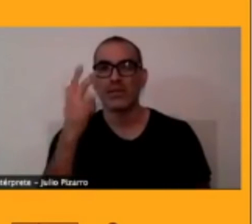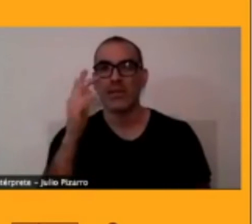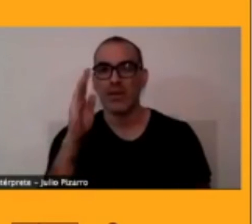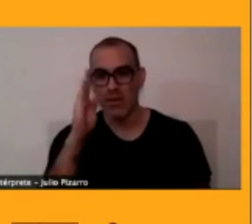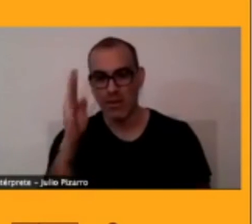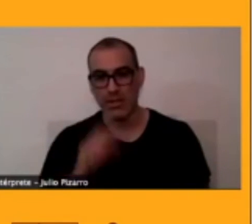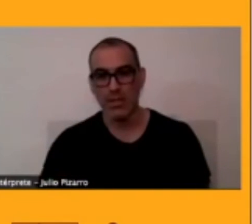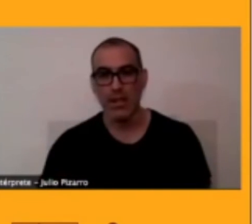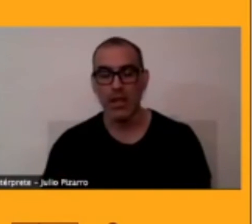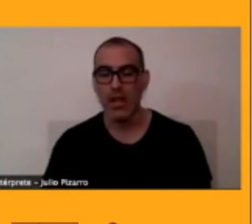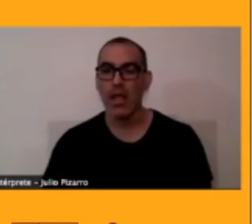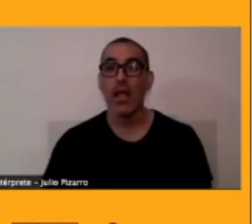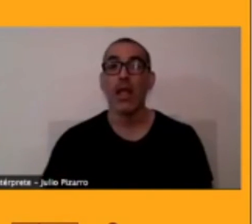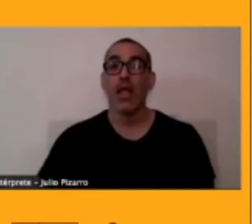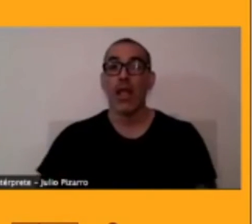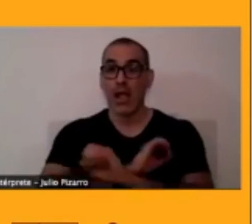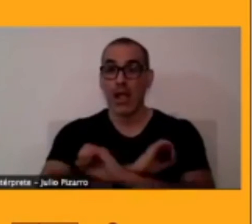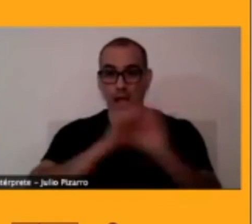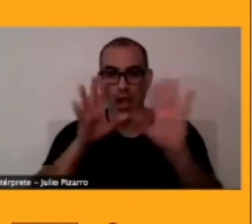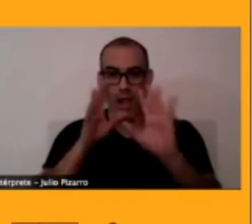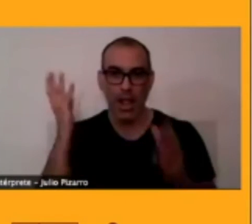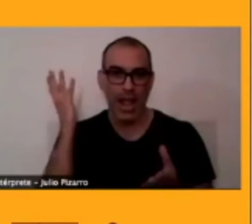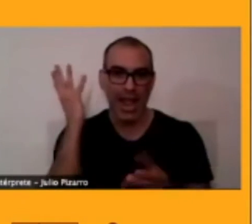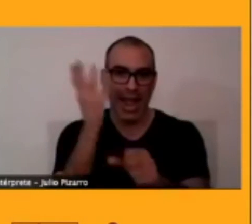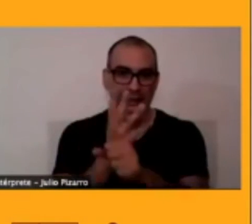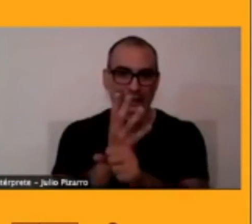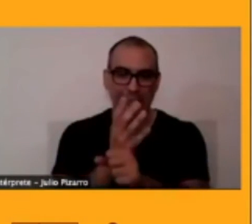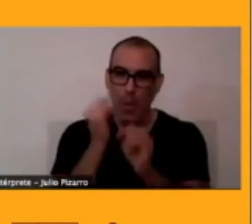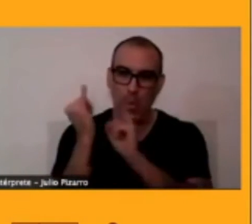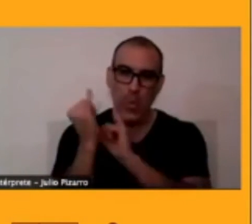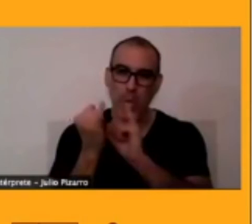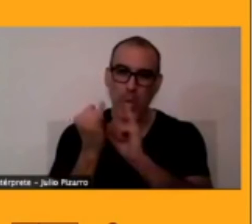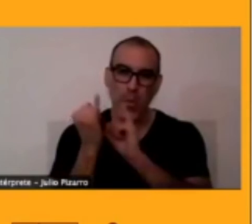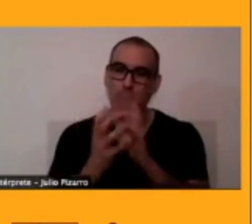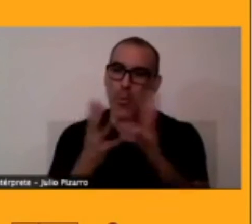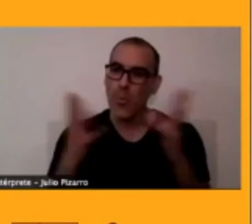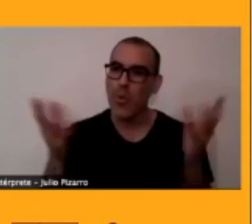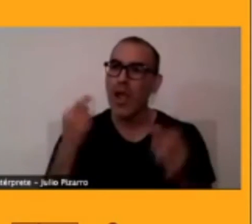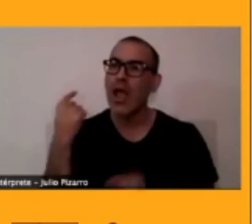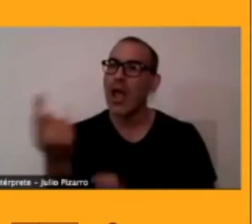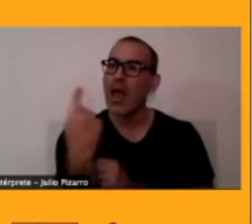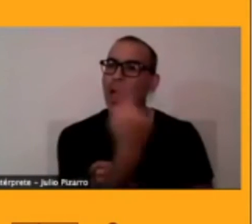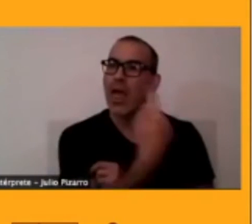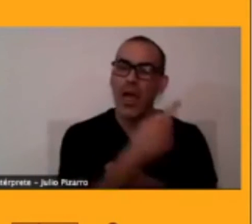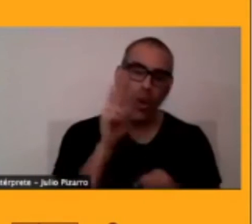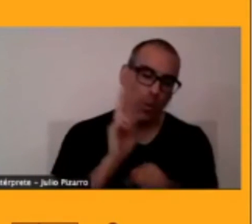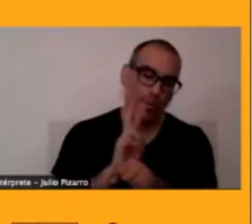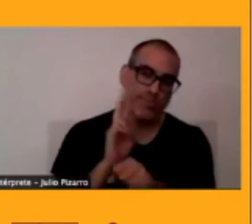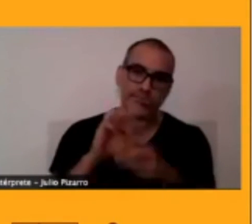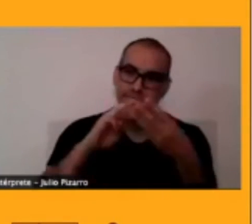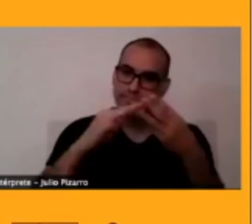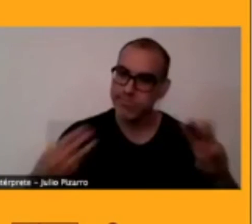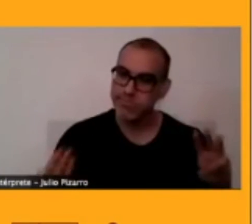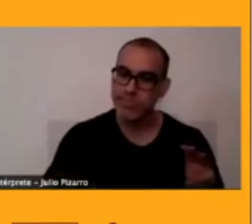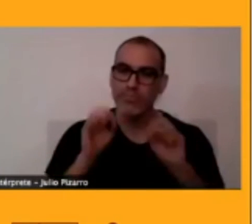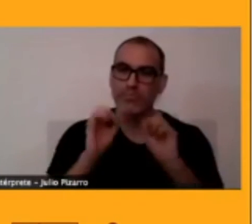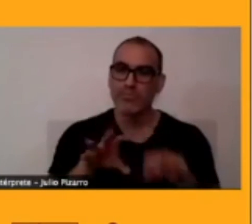educadores tradicionales han diseñado su propio material sus canciones y su DVD claramente todo ello es muy rico